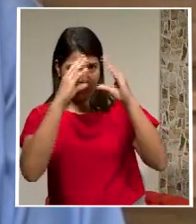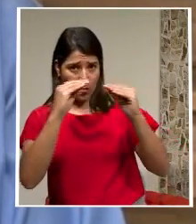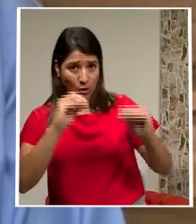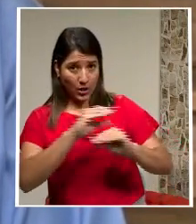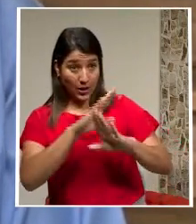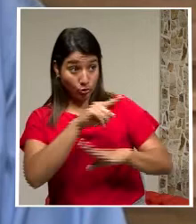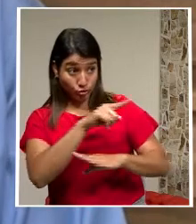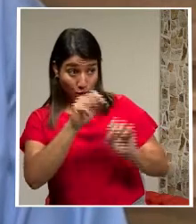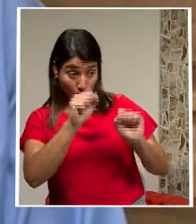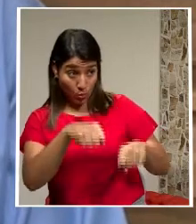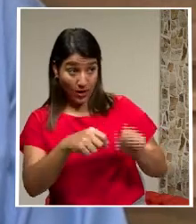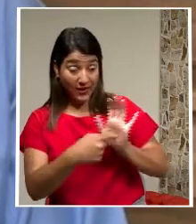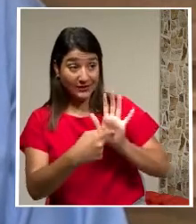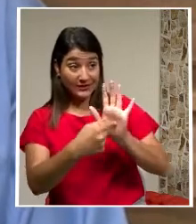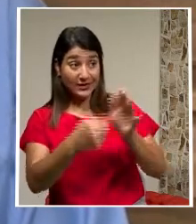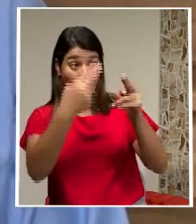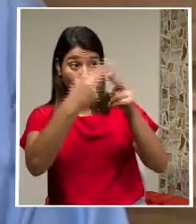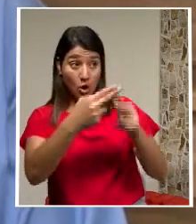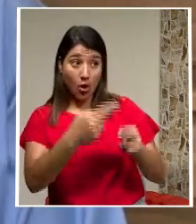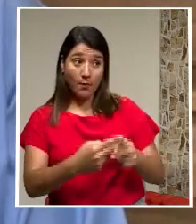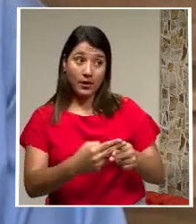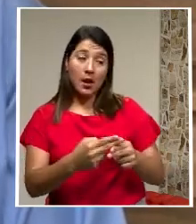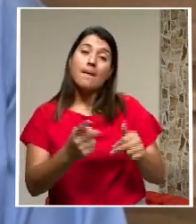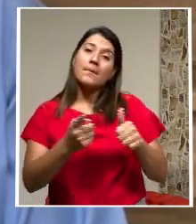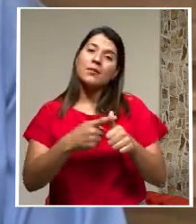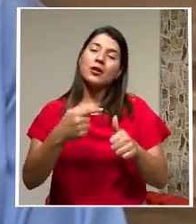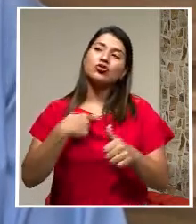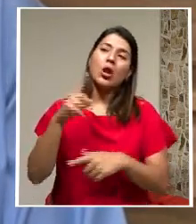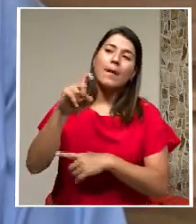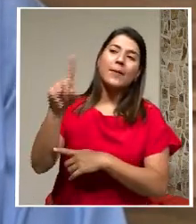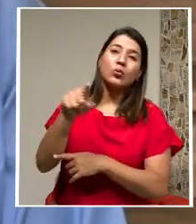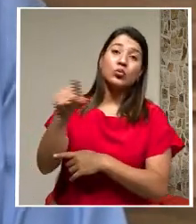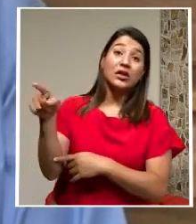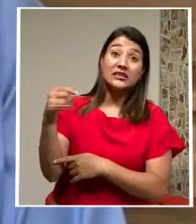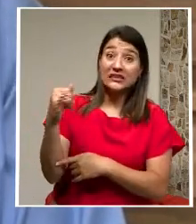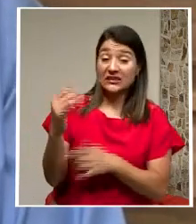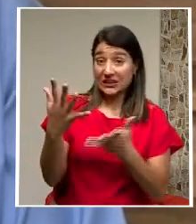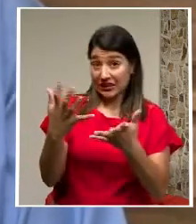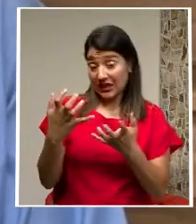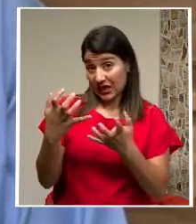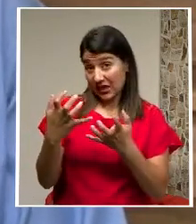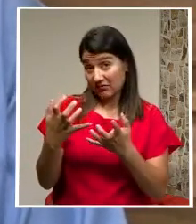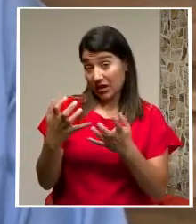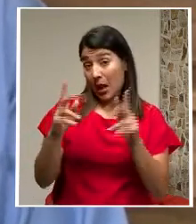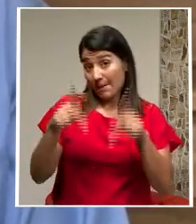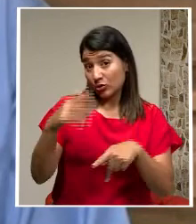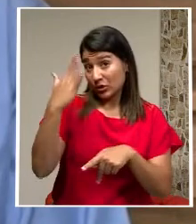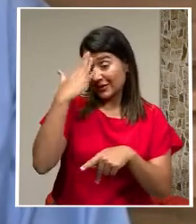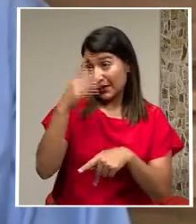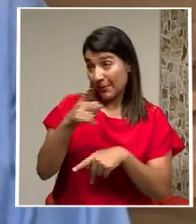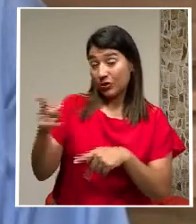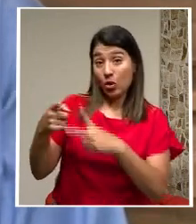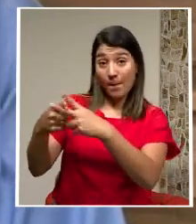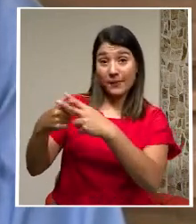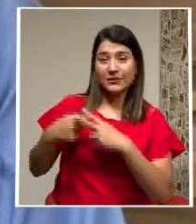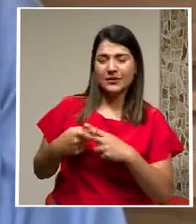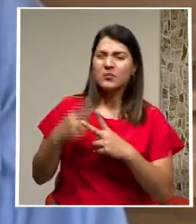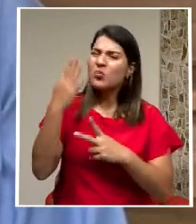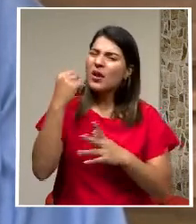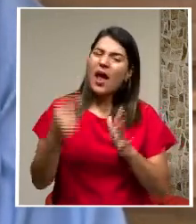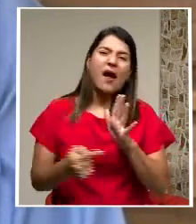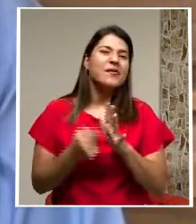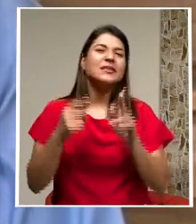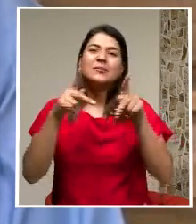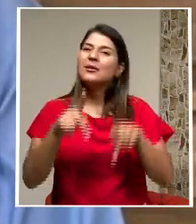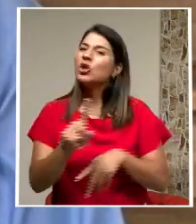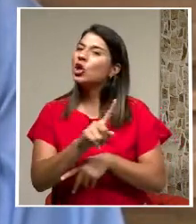Conocer su nombre? Bueno Pero tendría que Preguntarle a ellos Pero primero Si quieren aparecer Porque la gente Le huye mucho A